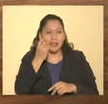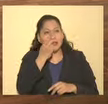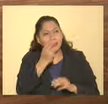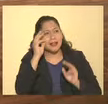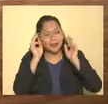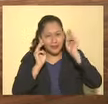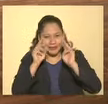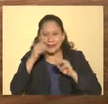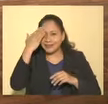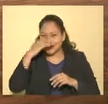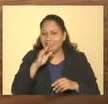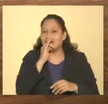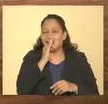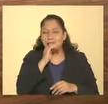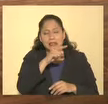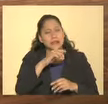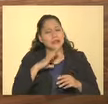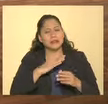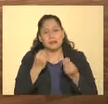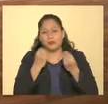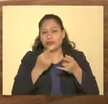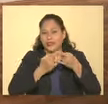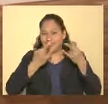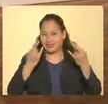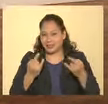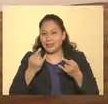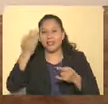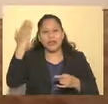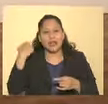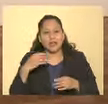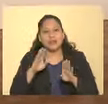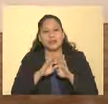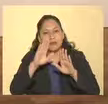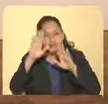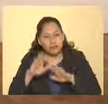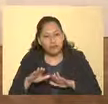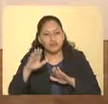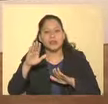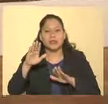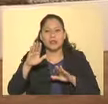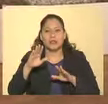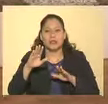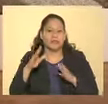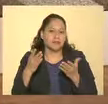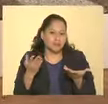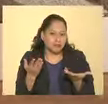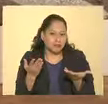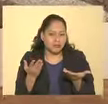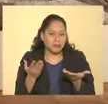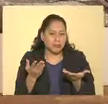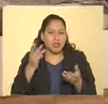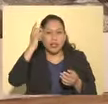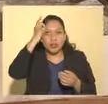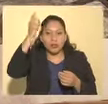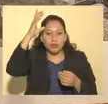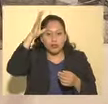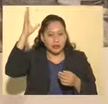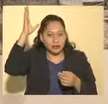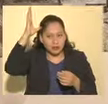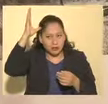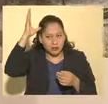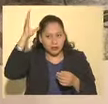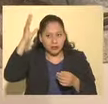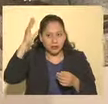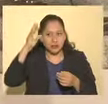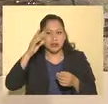museo, como bien sabes, Frank, seguramente tiene mucha historia, ya que antes se rendía culto al dios azteca, el